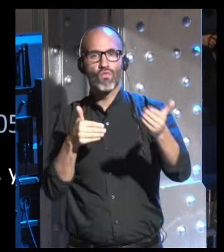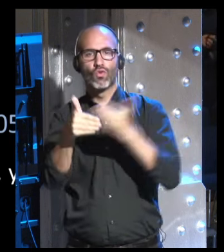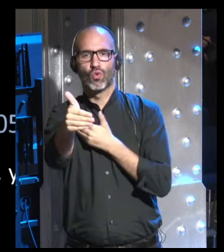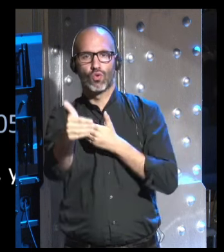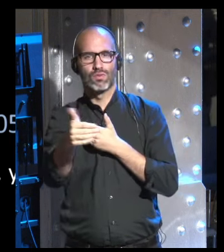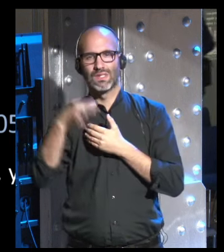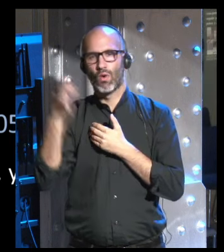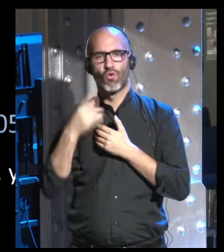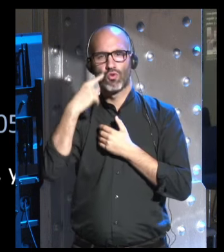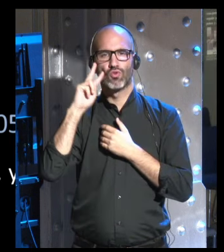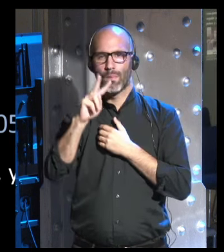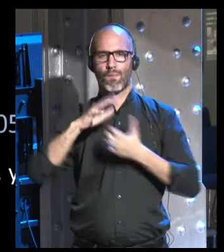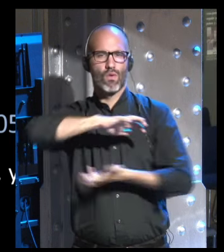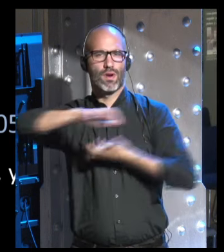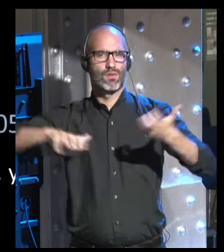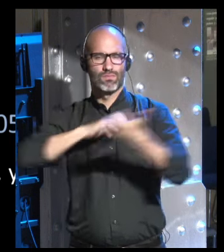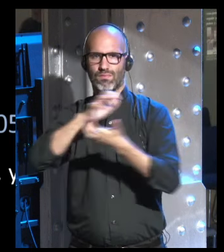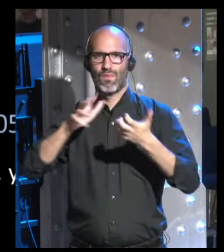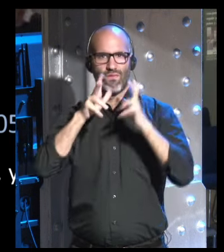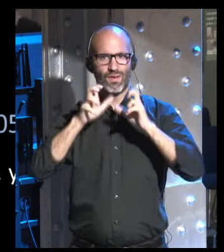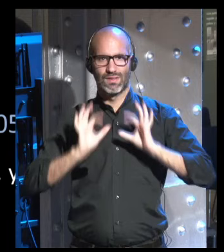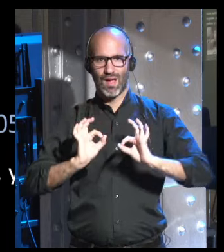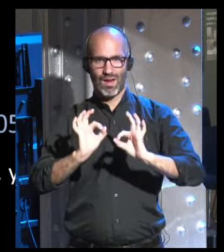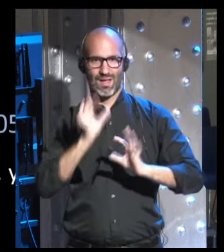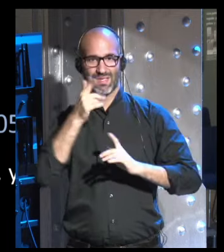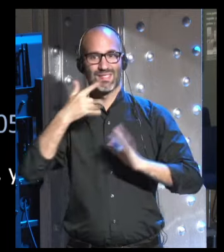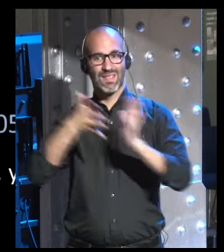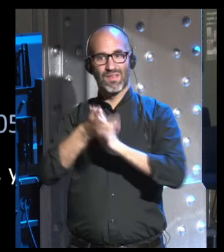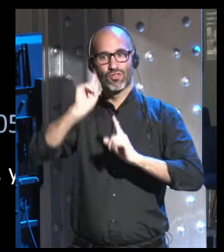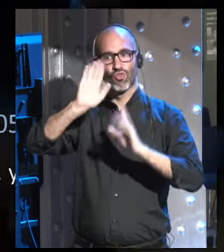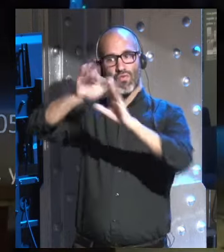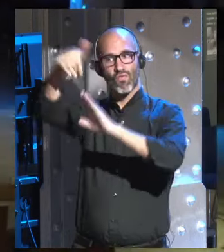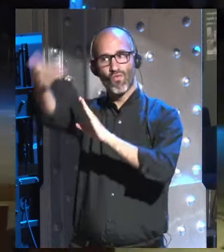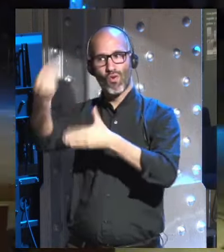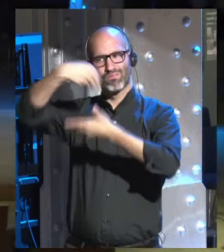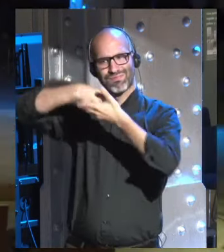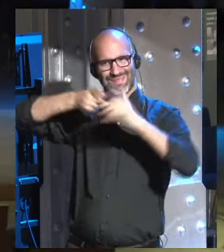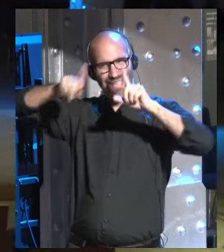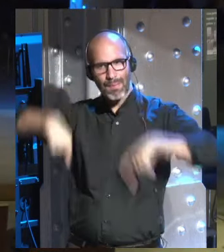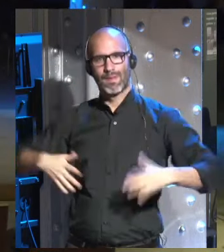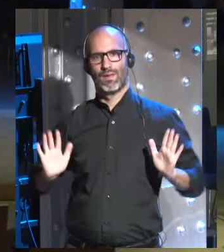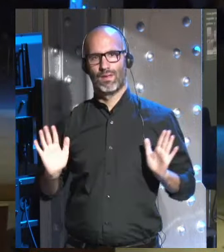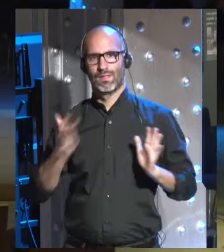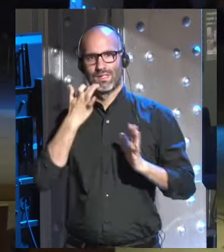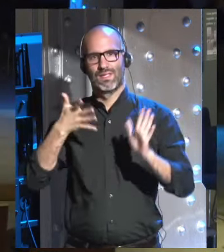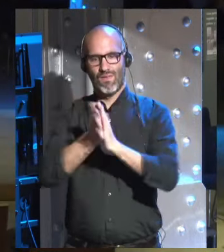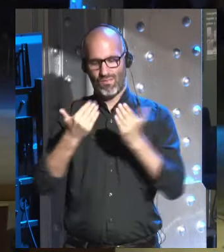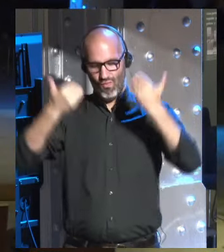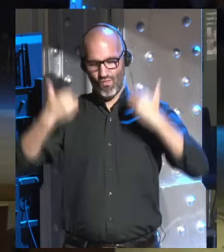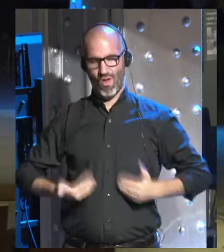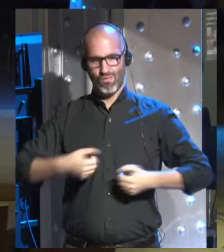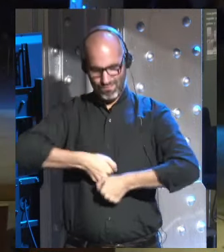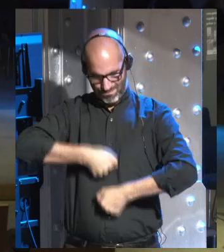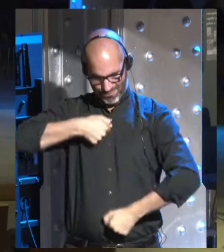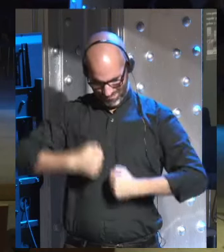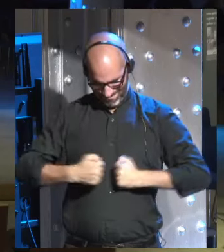es que veremos una revolución dramática y no solo en el mundo fuera de nosotros sino también en el mundo dentro de nosotros mismos no